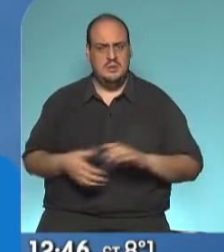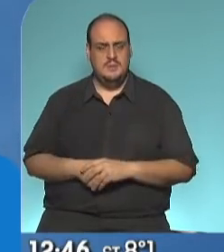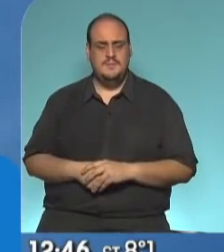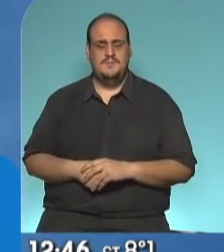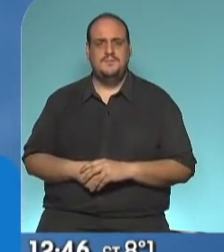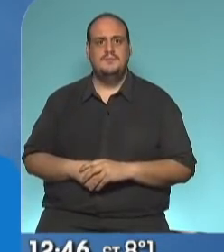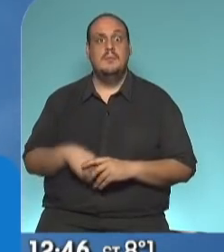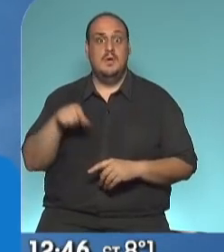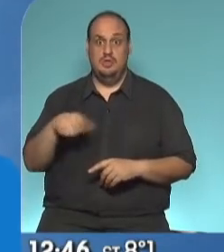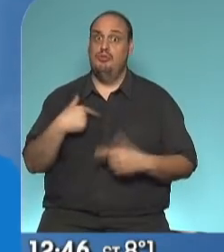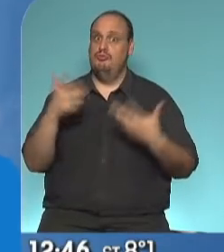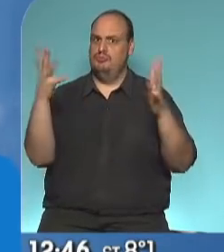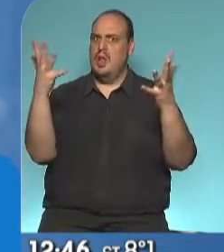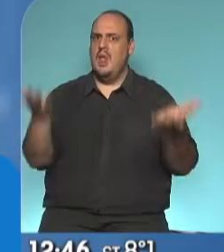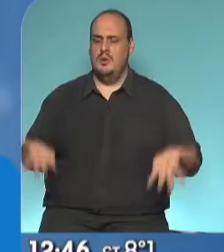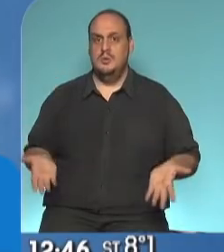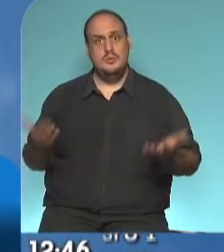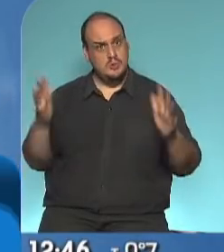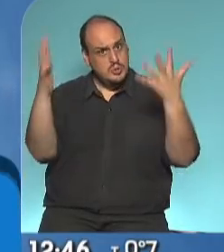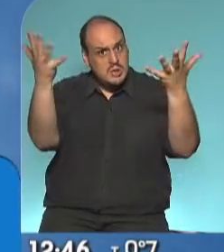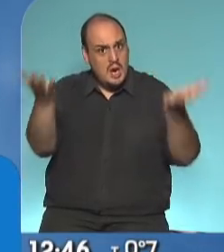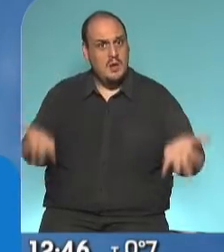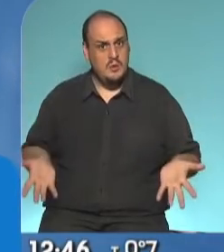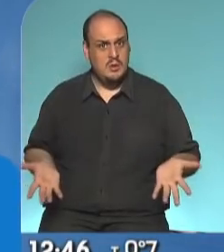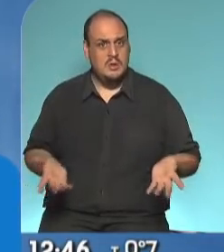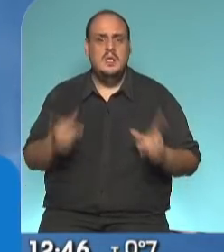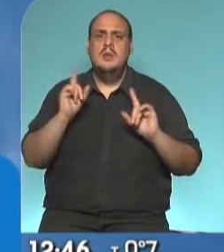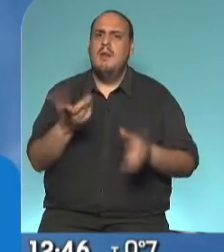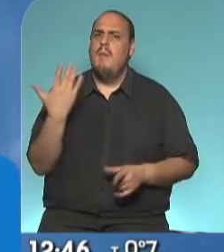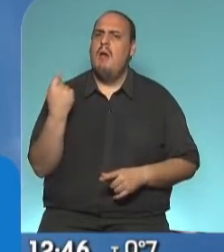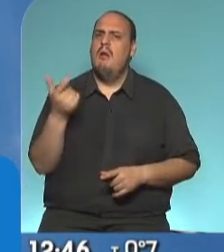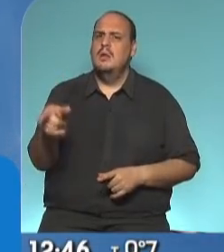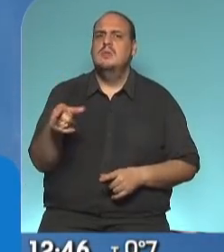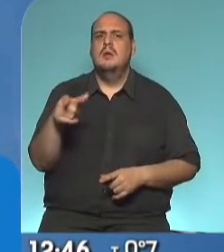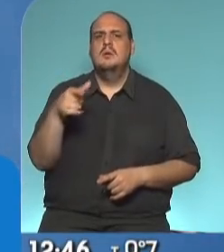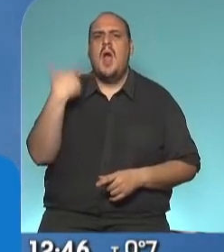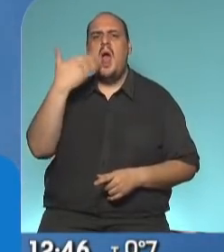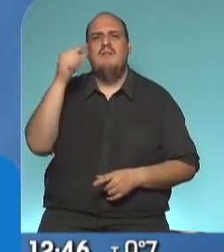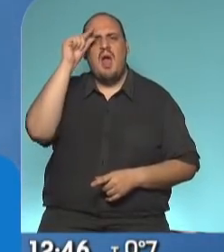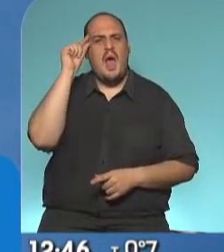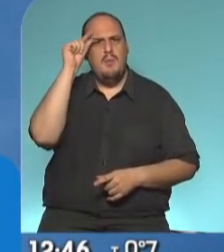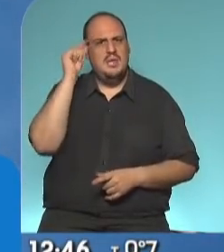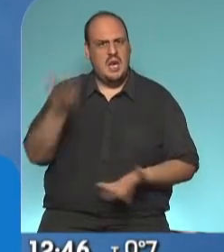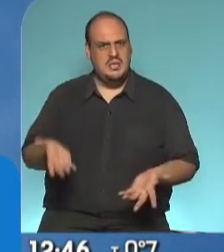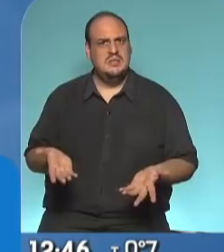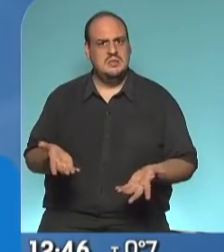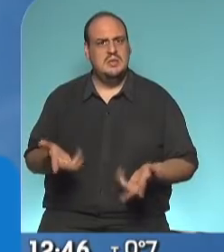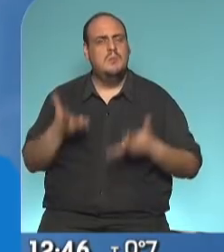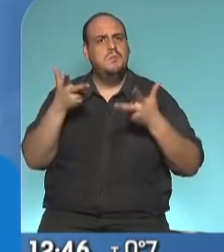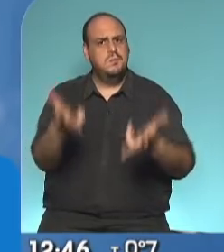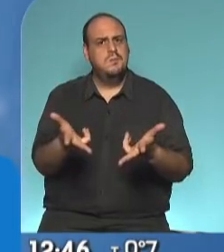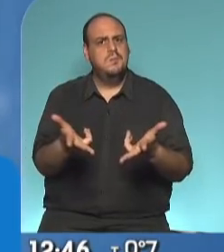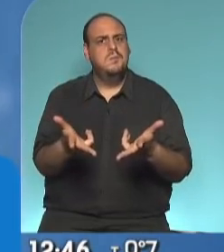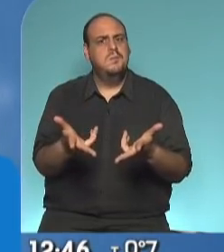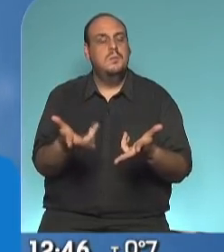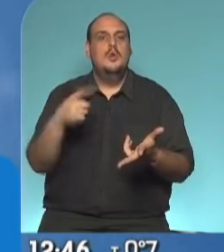lo celebro. Y lo celebro. Y recién lo escuchaba también al Coqui, Capitanich, decir, bueno, y